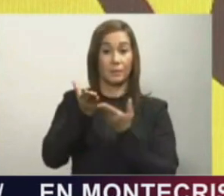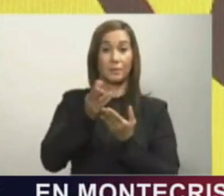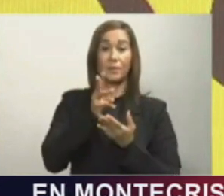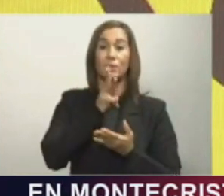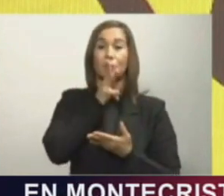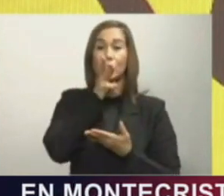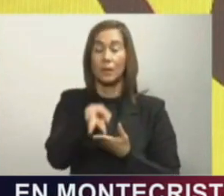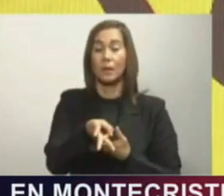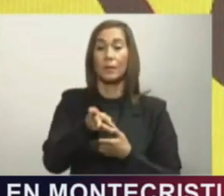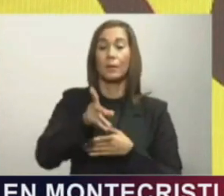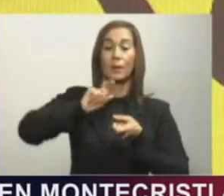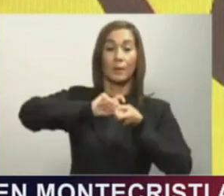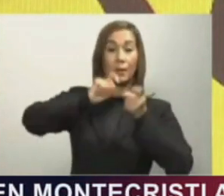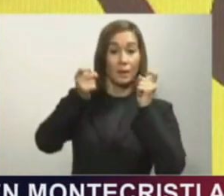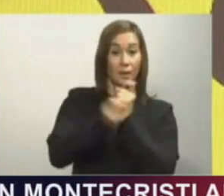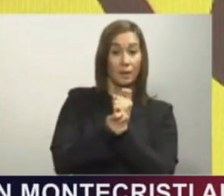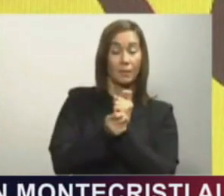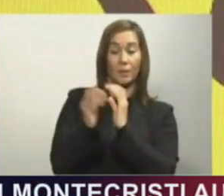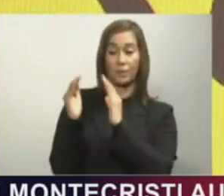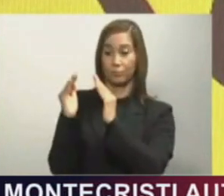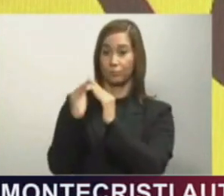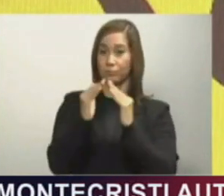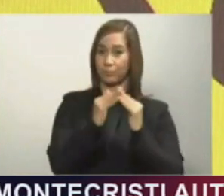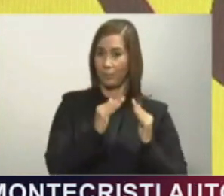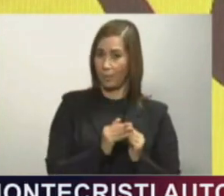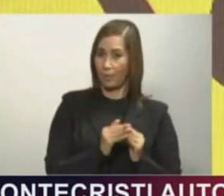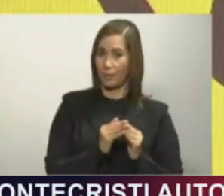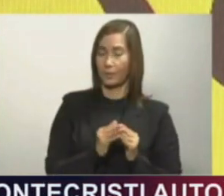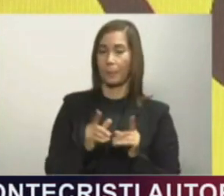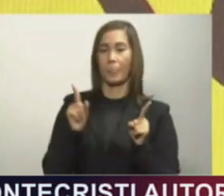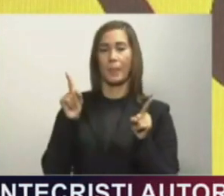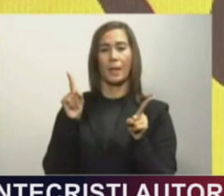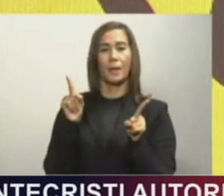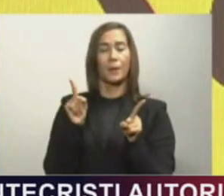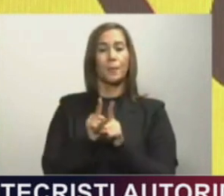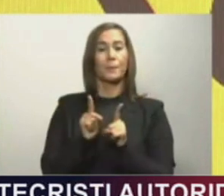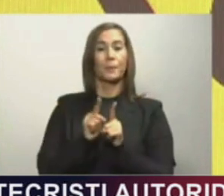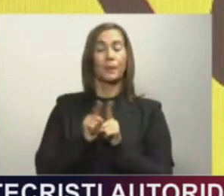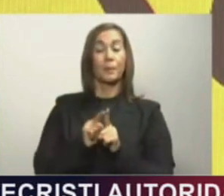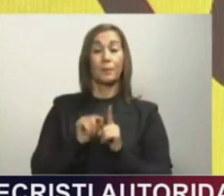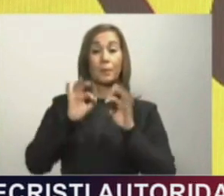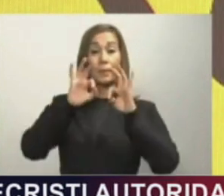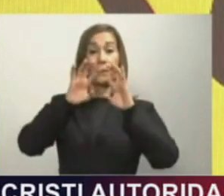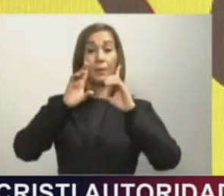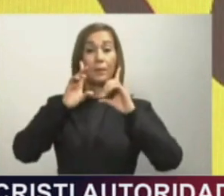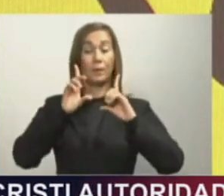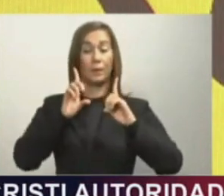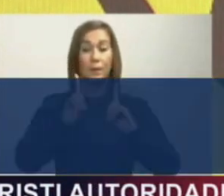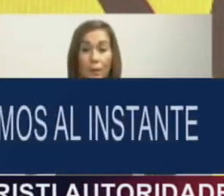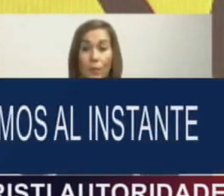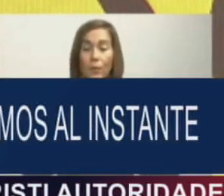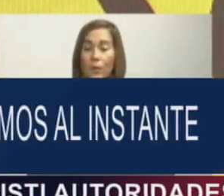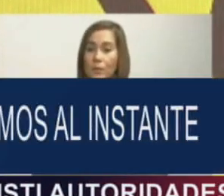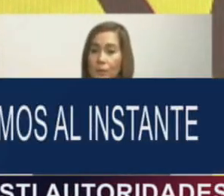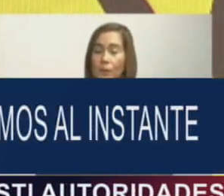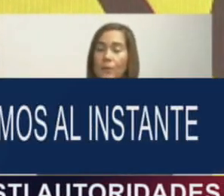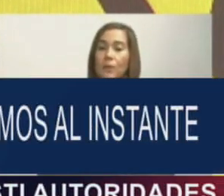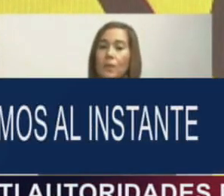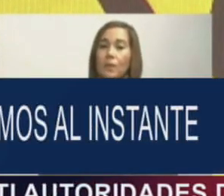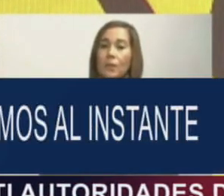las viviendas. En educación, el país tomó la decisión de incluir medios innovadores para mantener